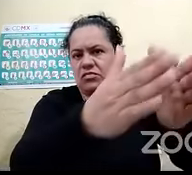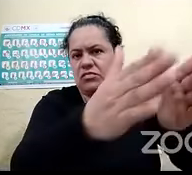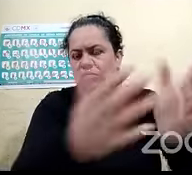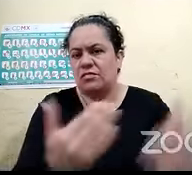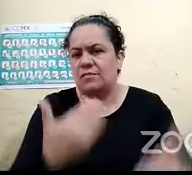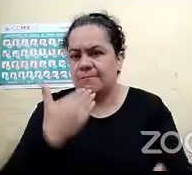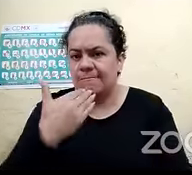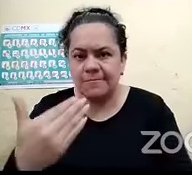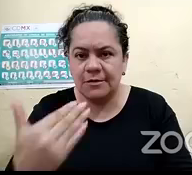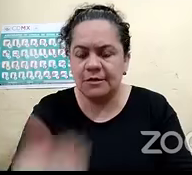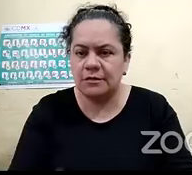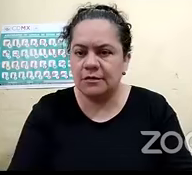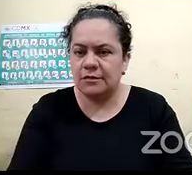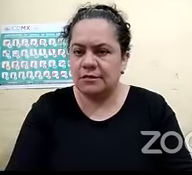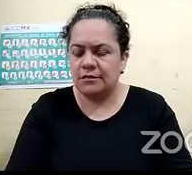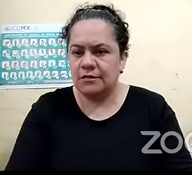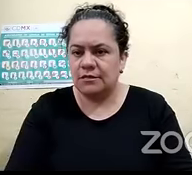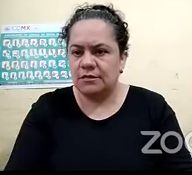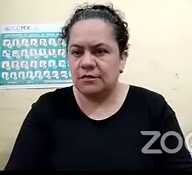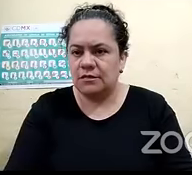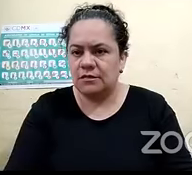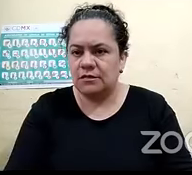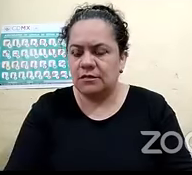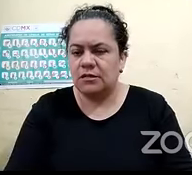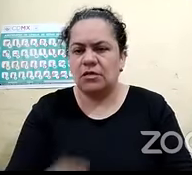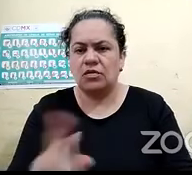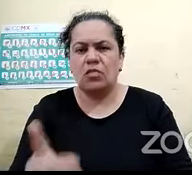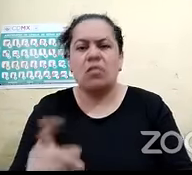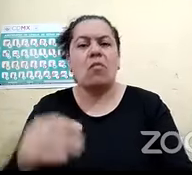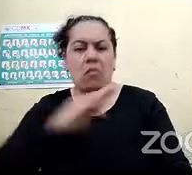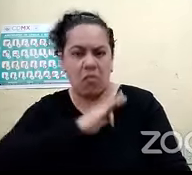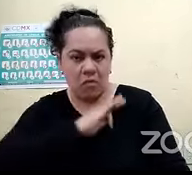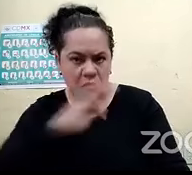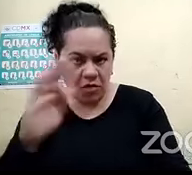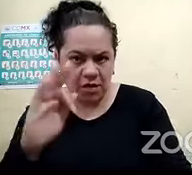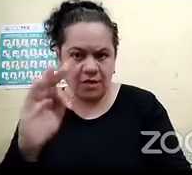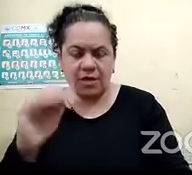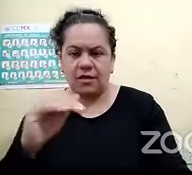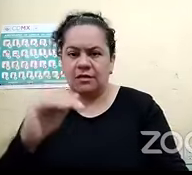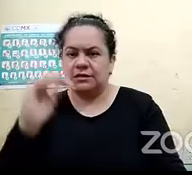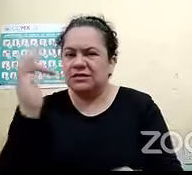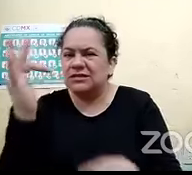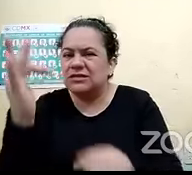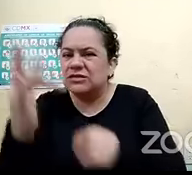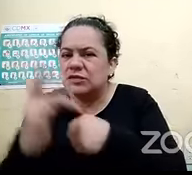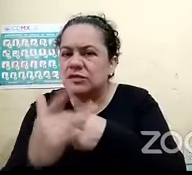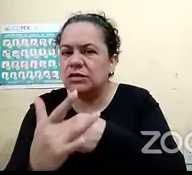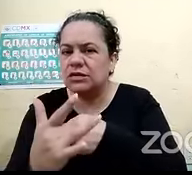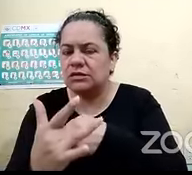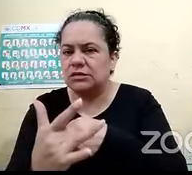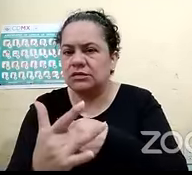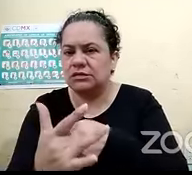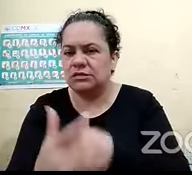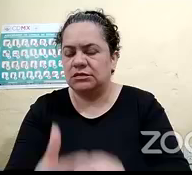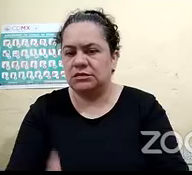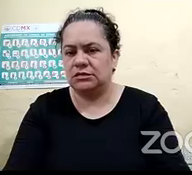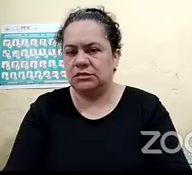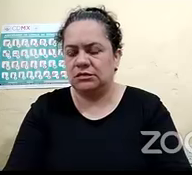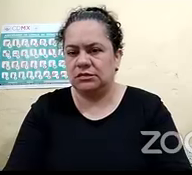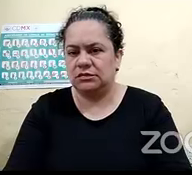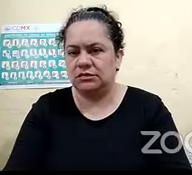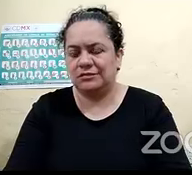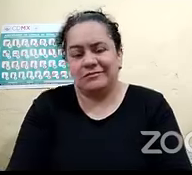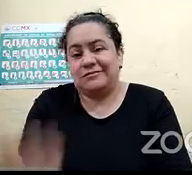pues sí o sea que todo esté al alcance pero como te explico de todos modos no me voy a enterar